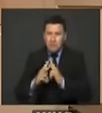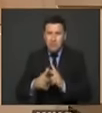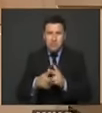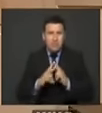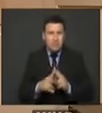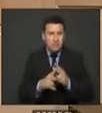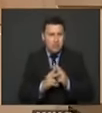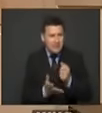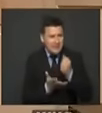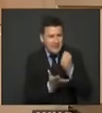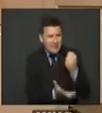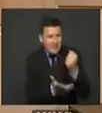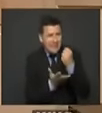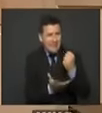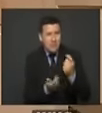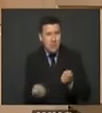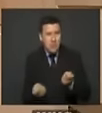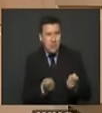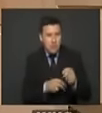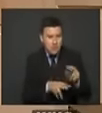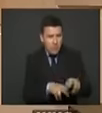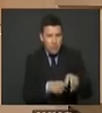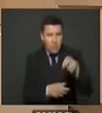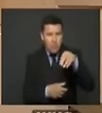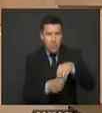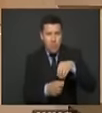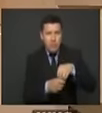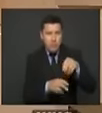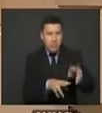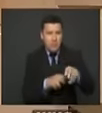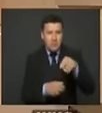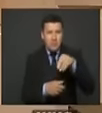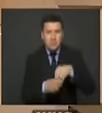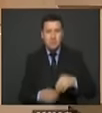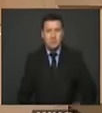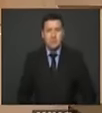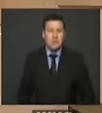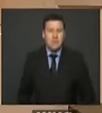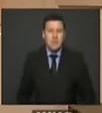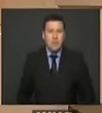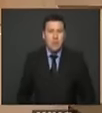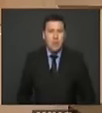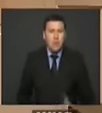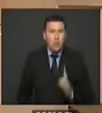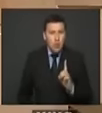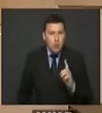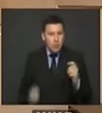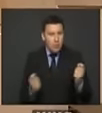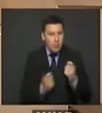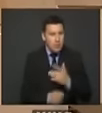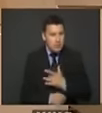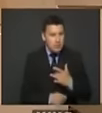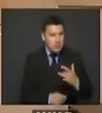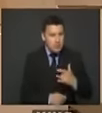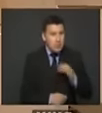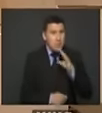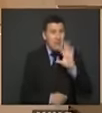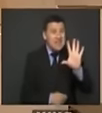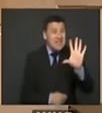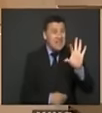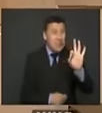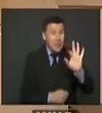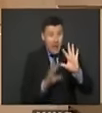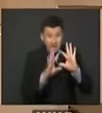en manejo de sus cultivos y tenga también un promotor de salud un promotor de salud por cada 50 familias